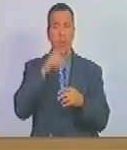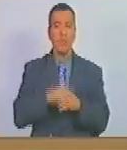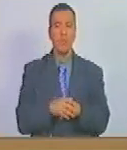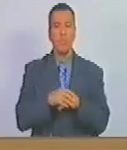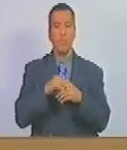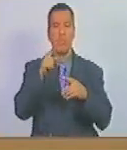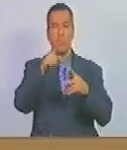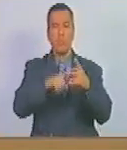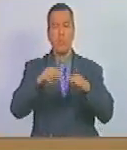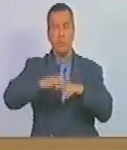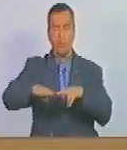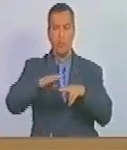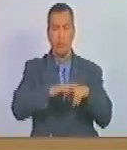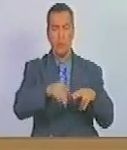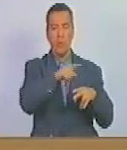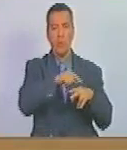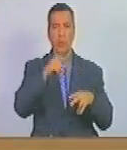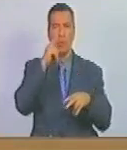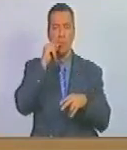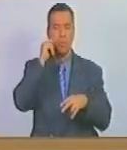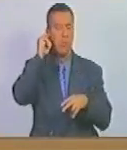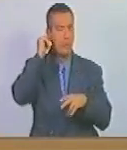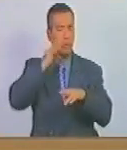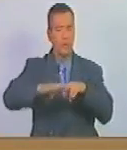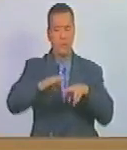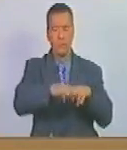la de sus niñas la de sus niños